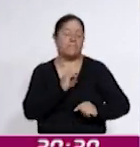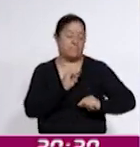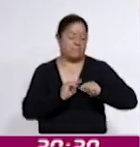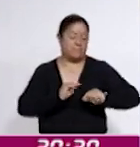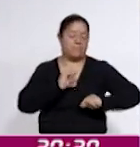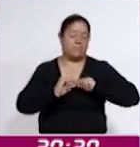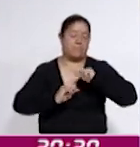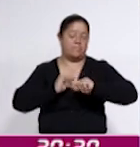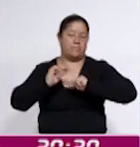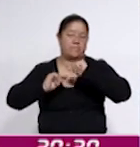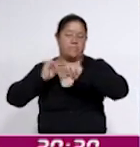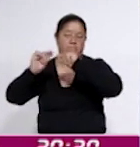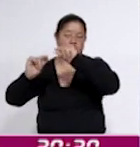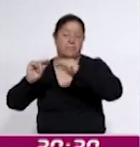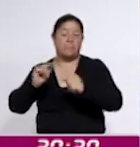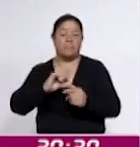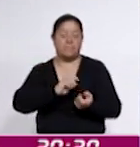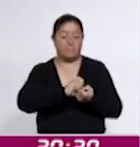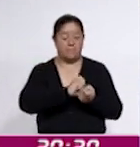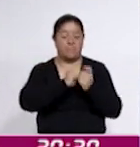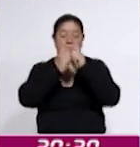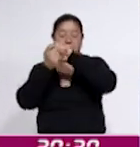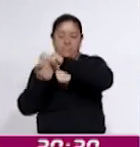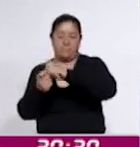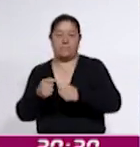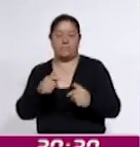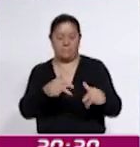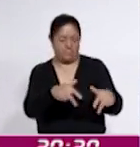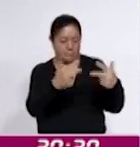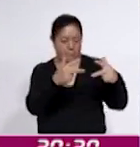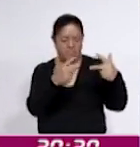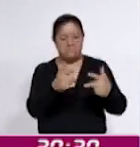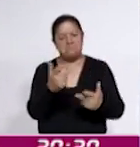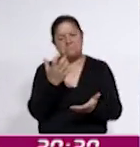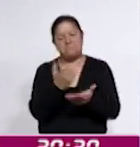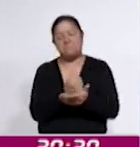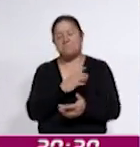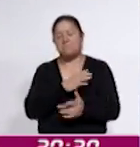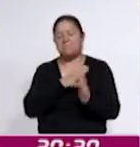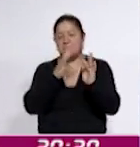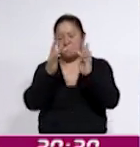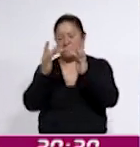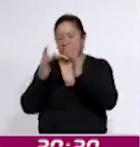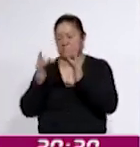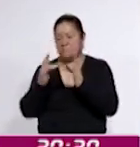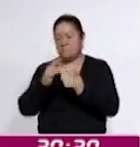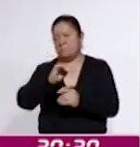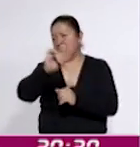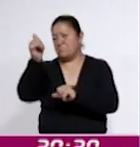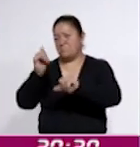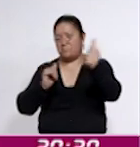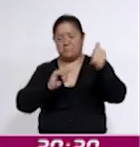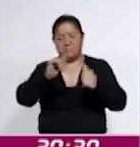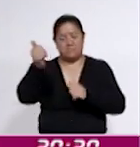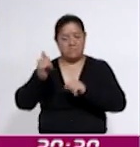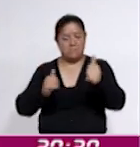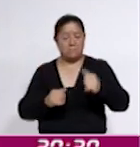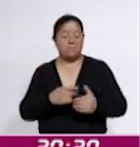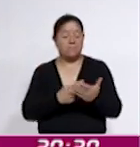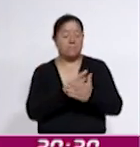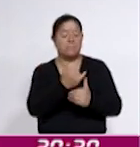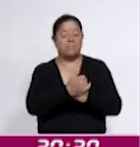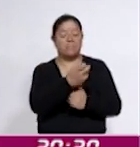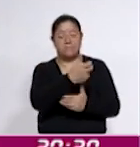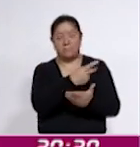y a partir de la virtualidad, lo que se logró fue que pudiéramos conectarnos con otros espacios y con otras latitudes. El programa del